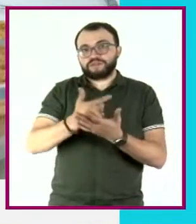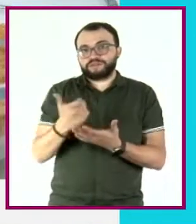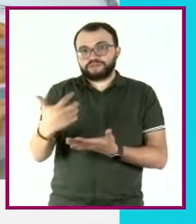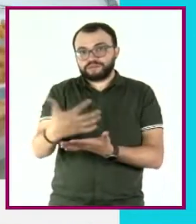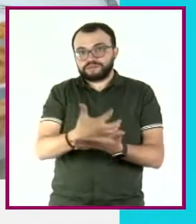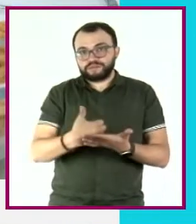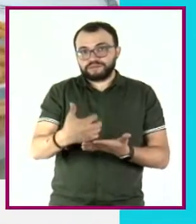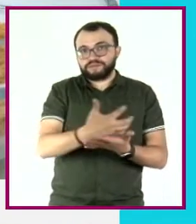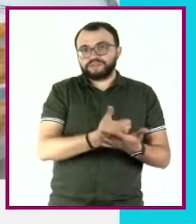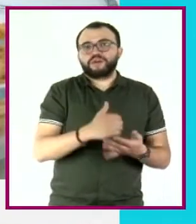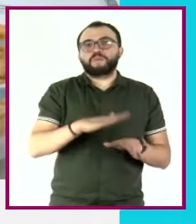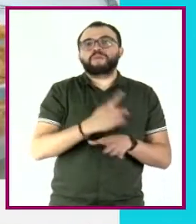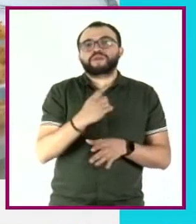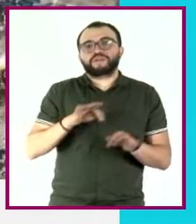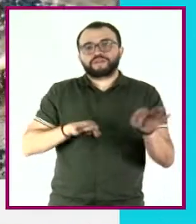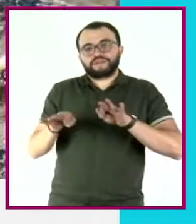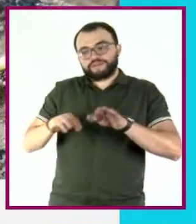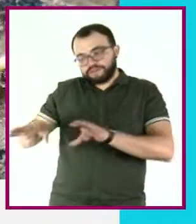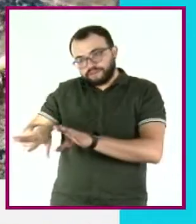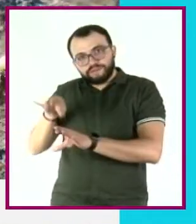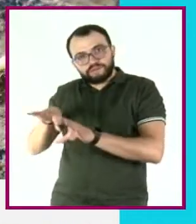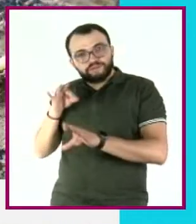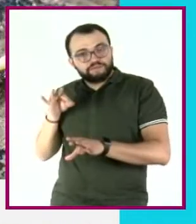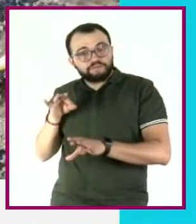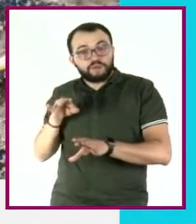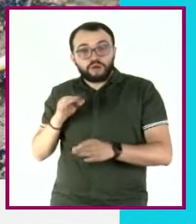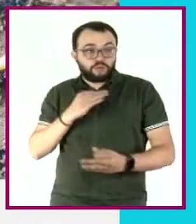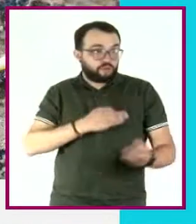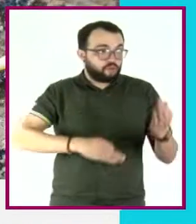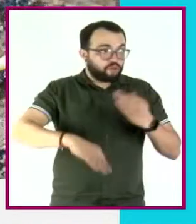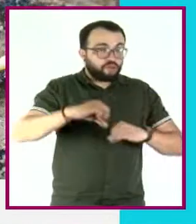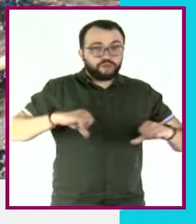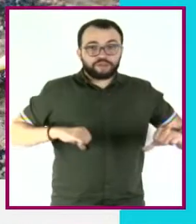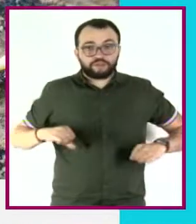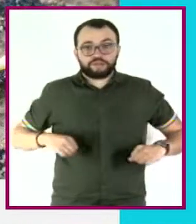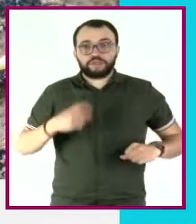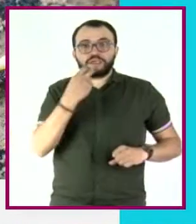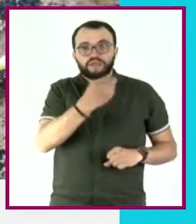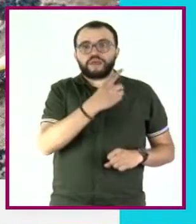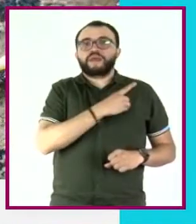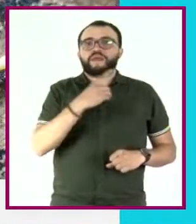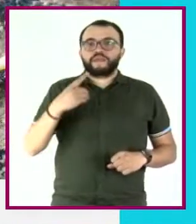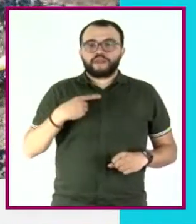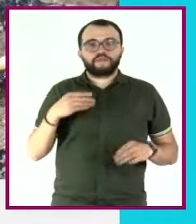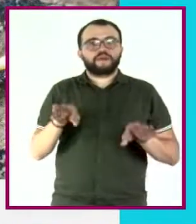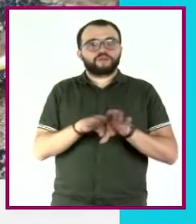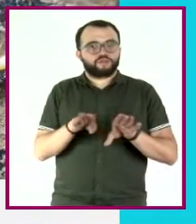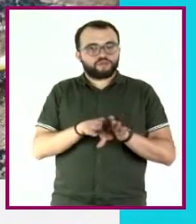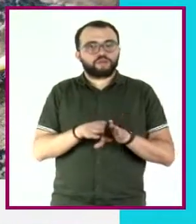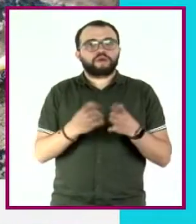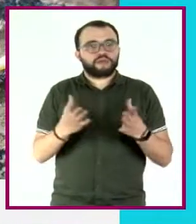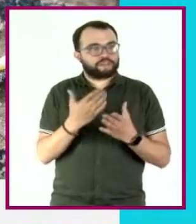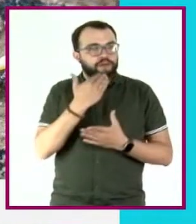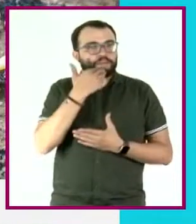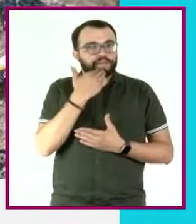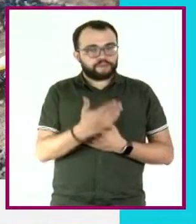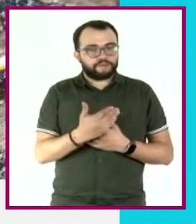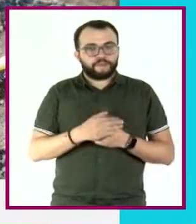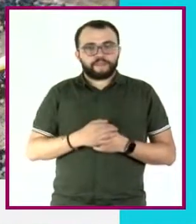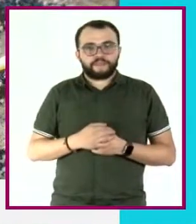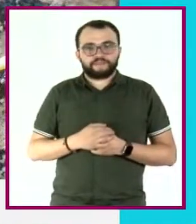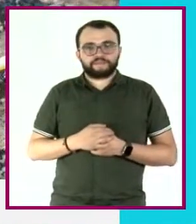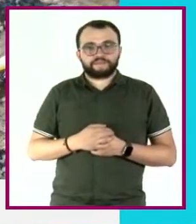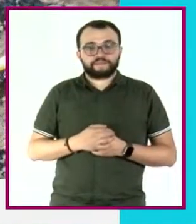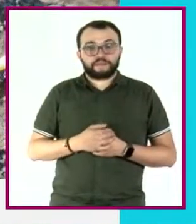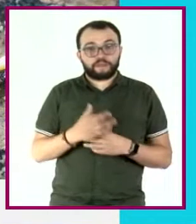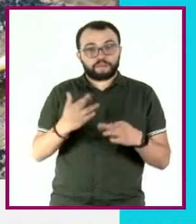recolectan. Como en todas las actividades, es importante que esta práctica se haga de forma sostenible. La mayor parte de la